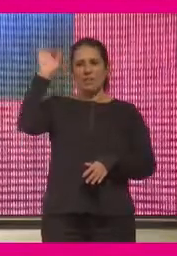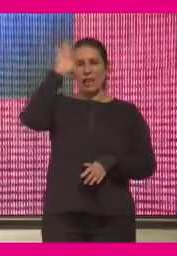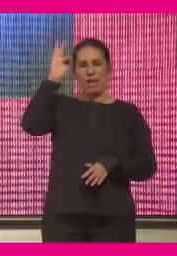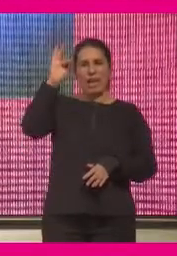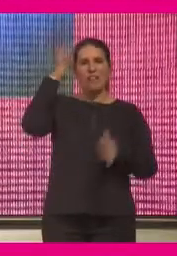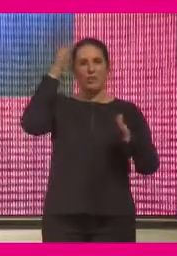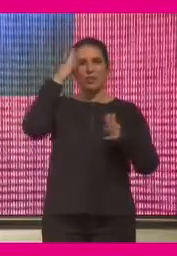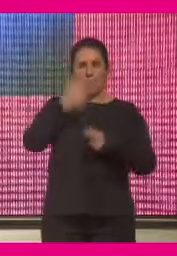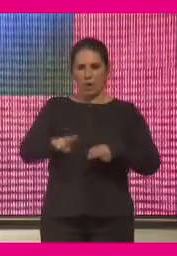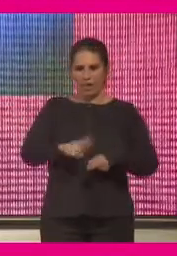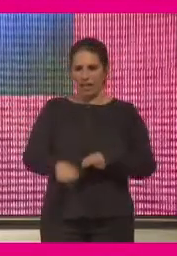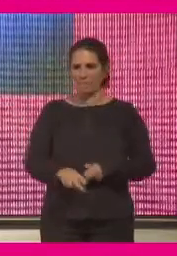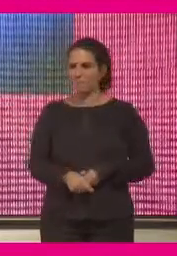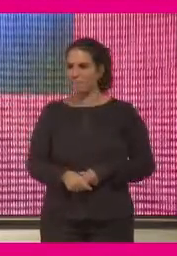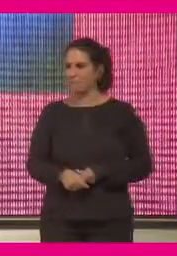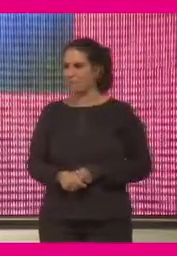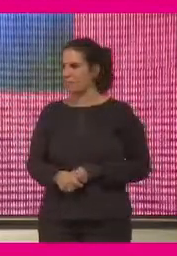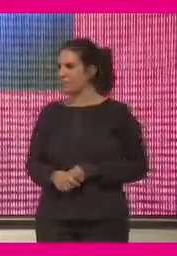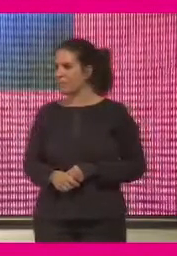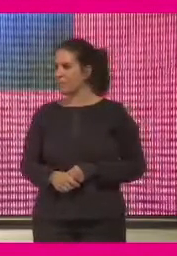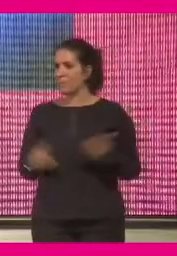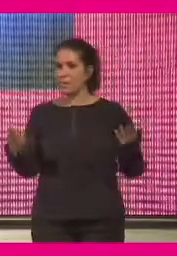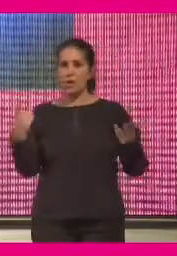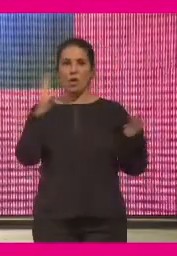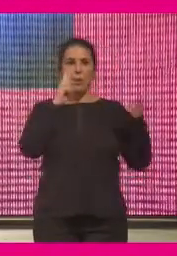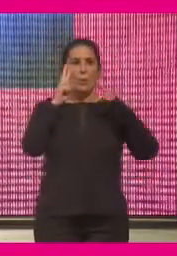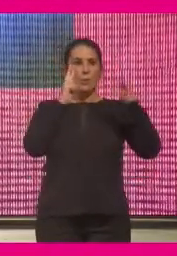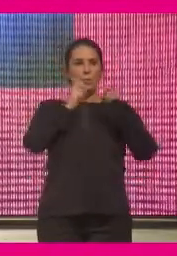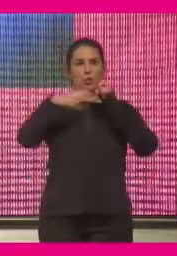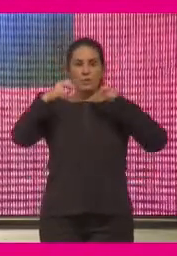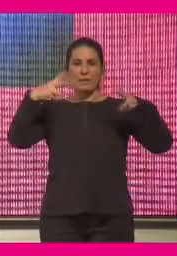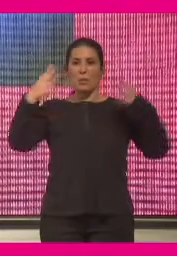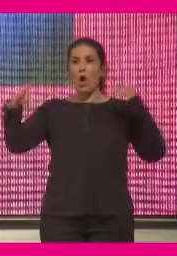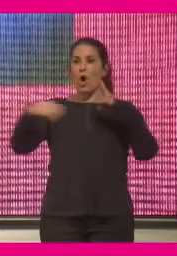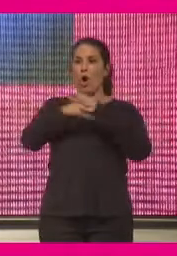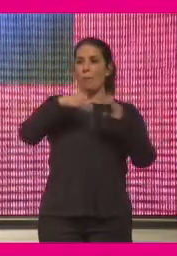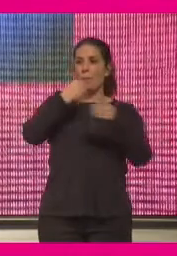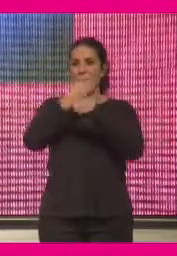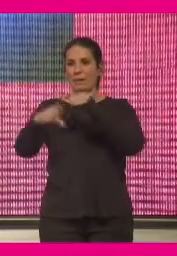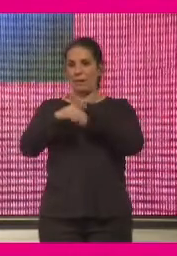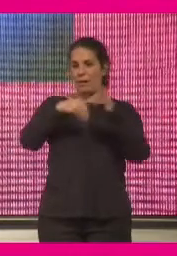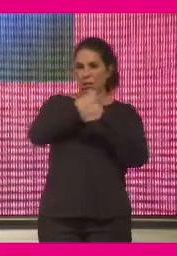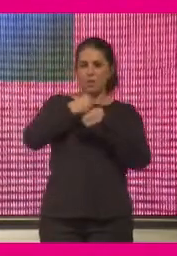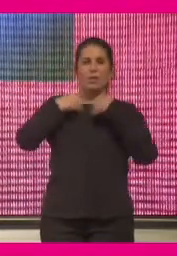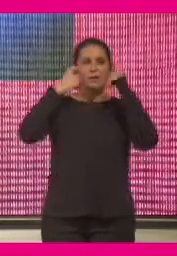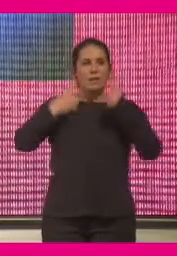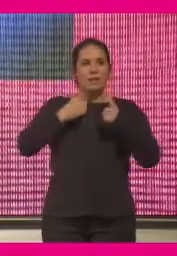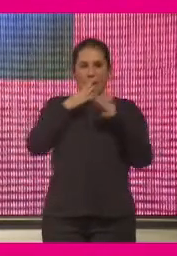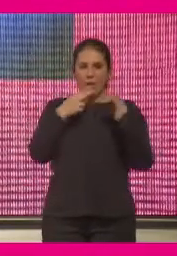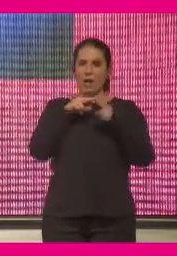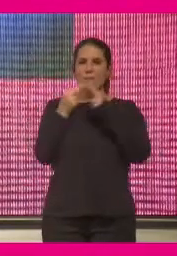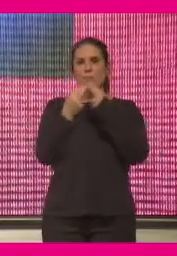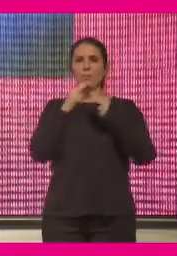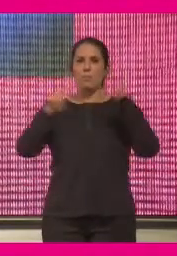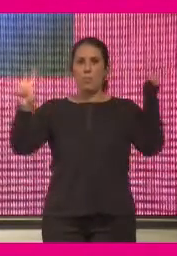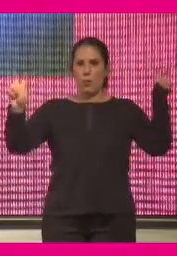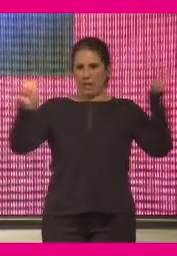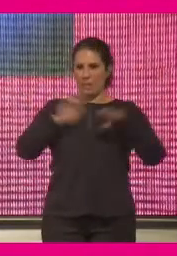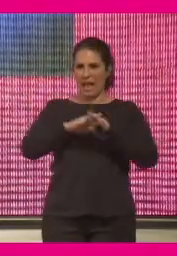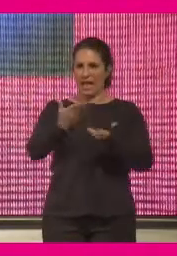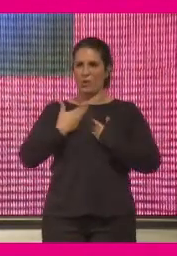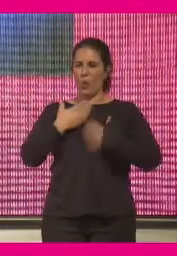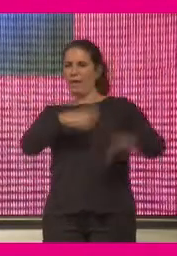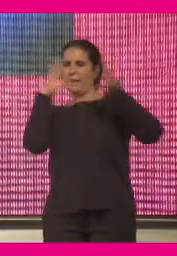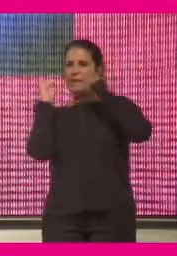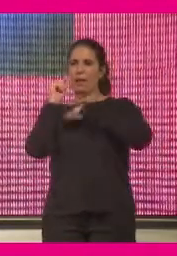Filosofía Política. Entonces, como hemos dicho, visiones muy complementarias que entre todas ellas vamos a intentar componer el puzzle que nos ayude a entender